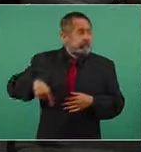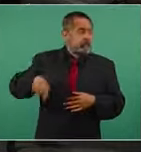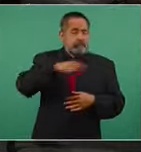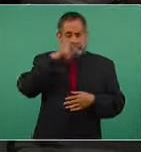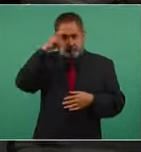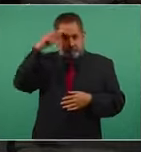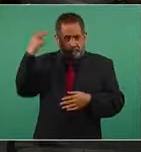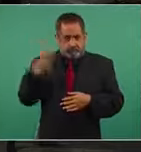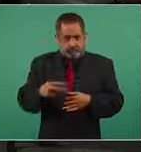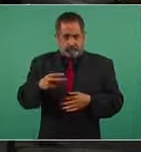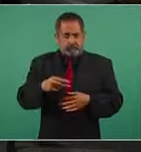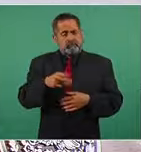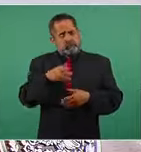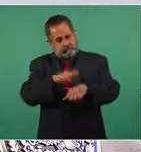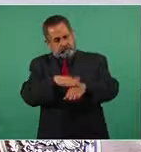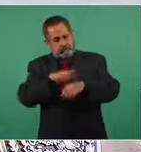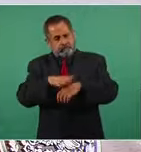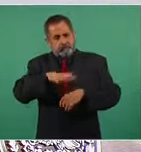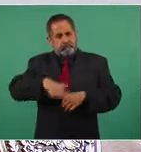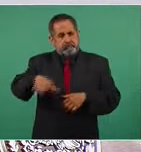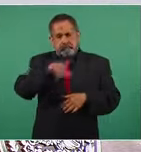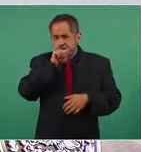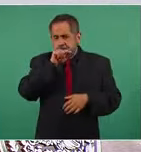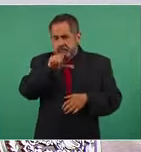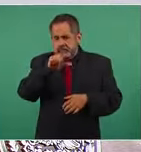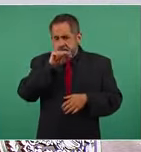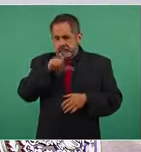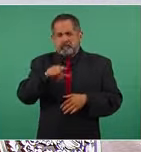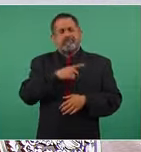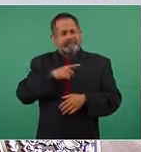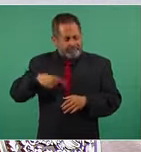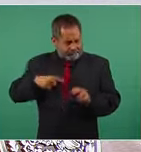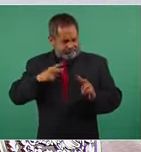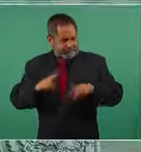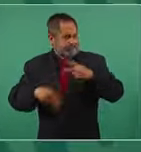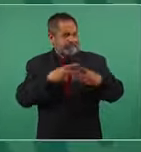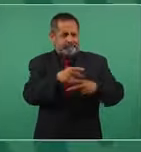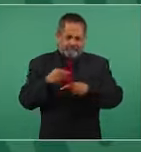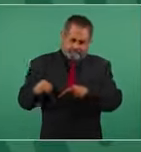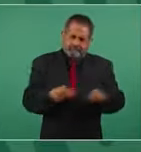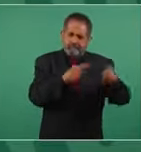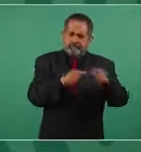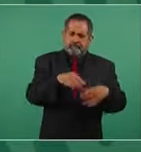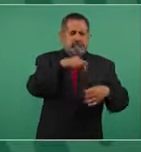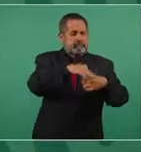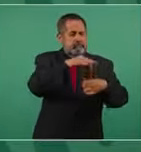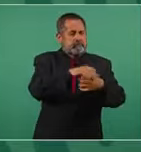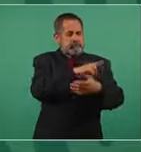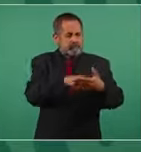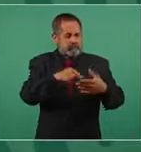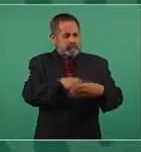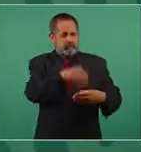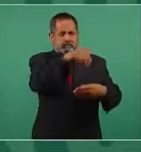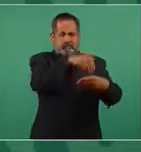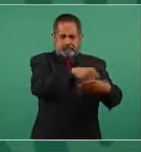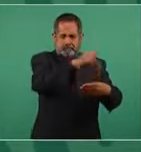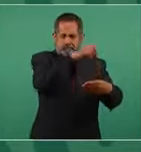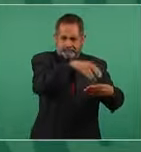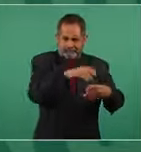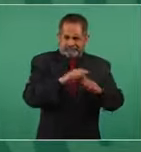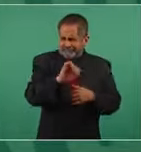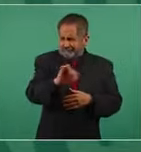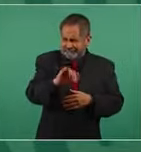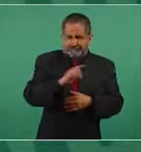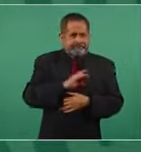en este caso al pueblo de Jalisco, que hay que participar, que hay que salir a votar, que no hay que tener miedo, que